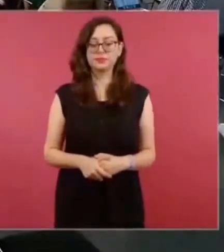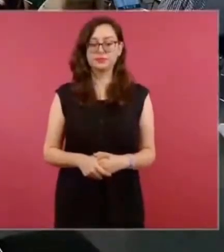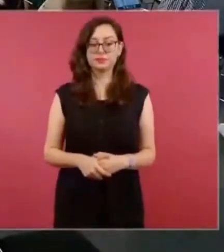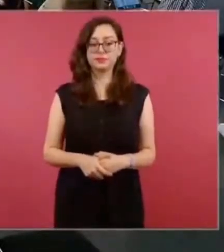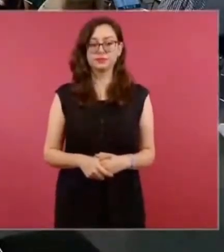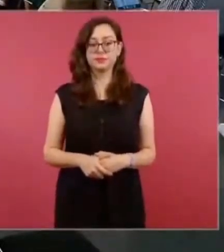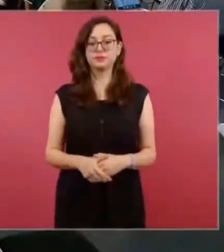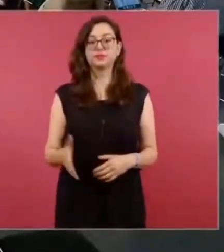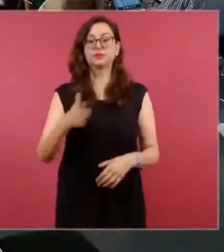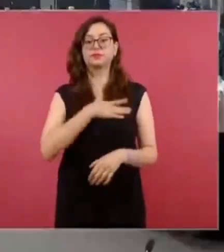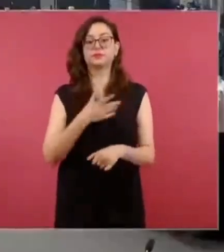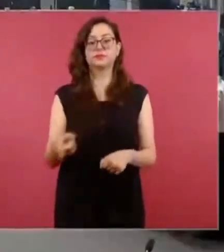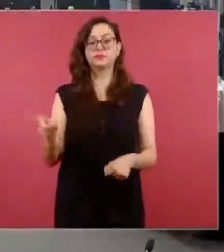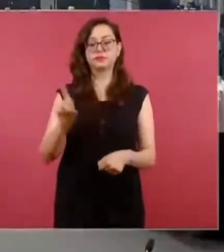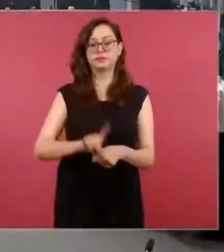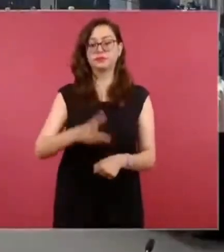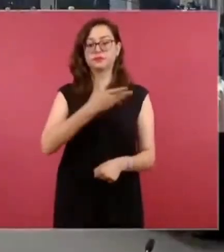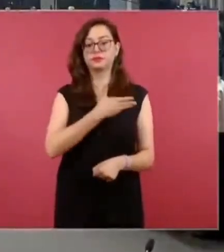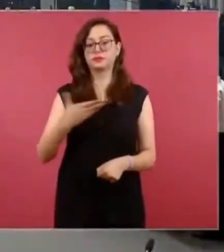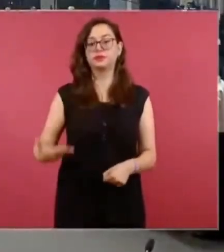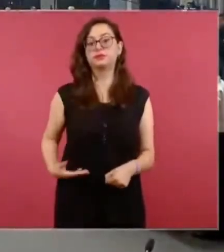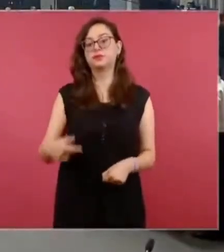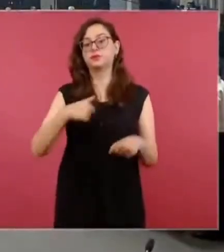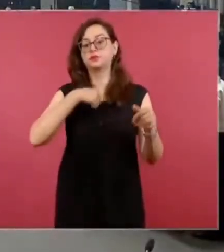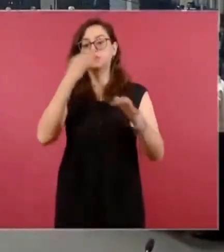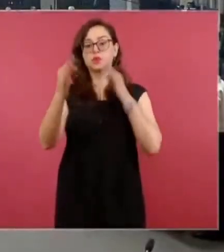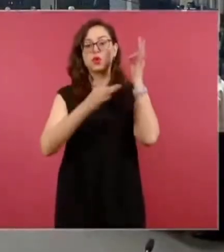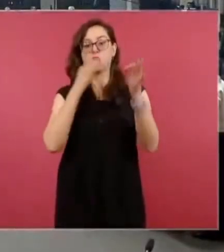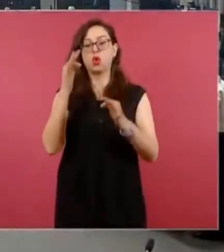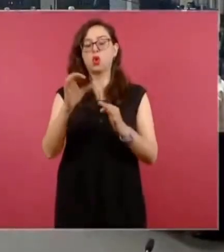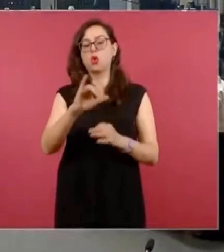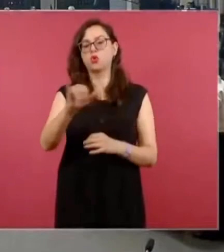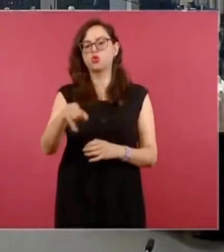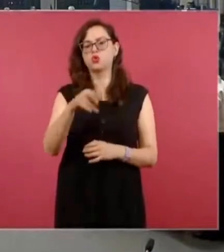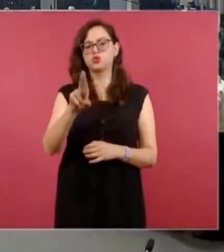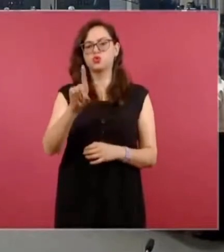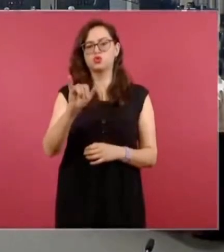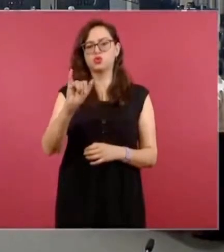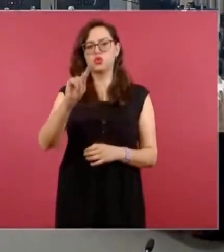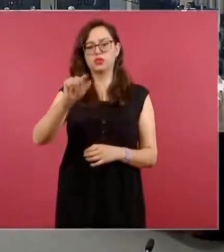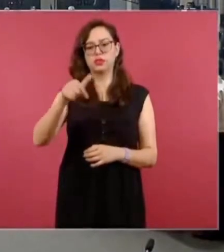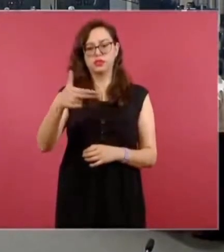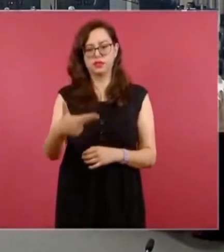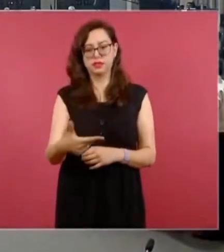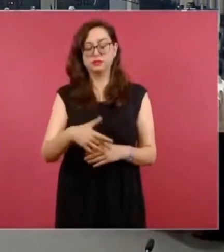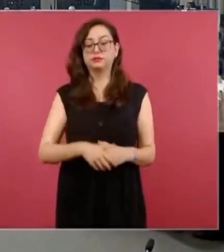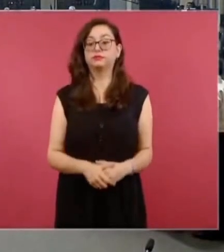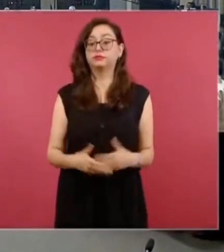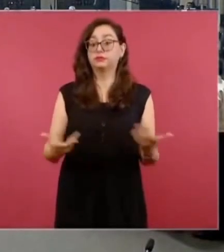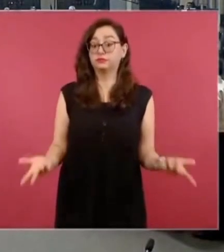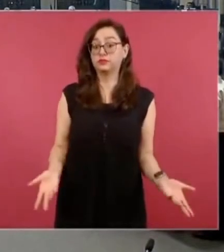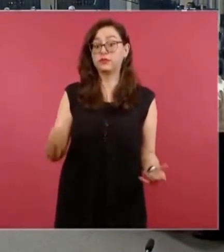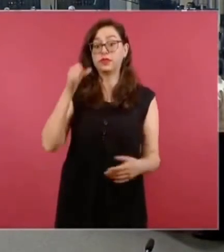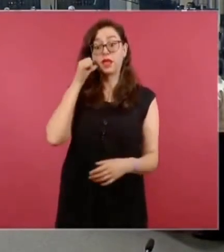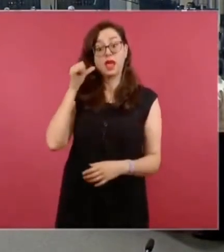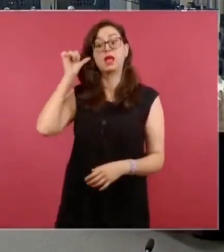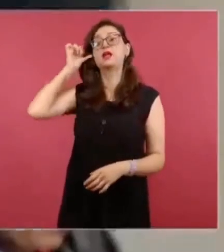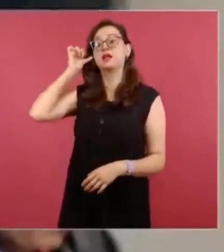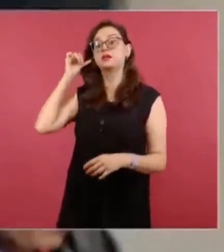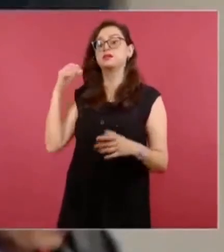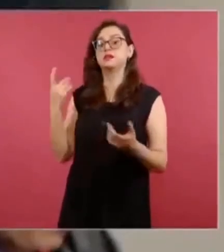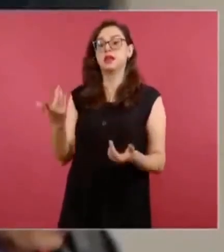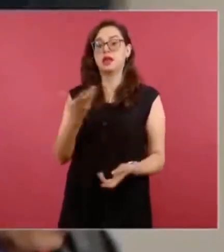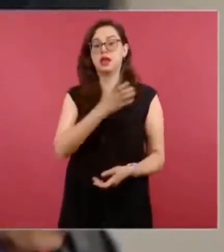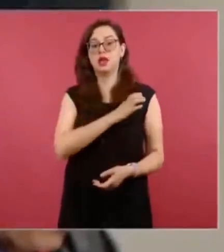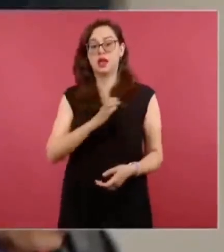Buenos días, presidente. Yusbel Carolina de Código Libre.mx. Primera pregunta, ¿qué le pareció el tercer y último debate chilango? ¿Cree que ya en la Ciudad de